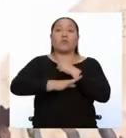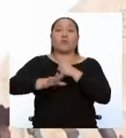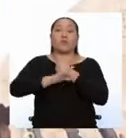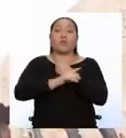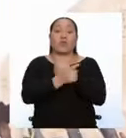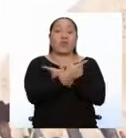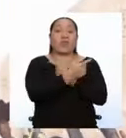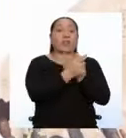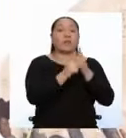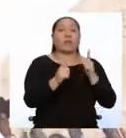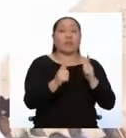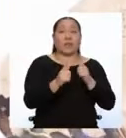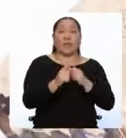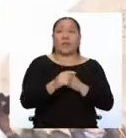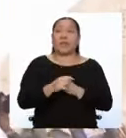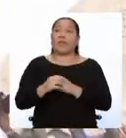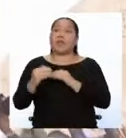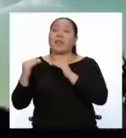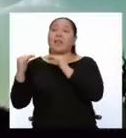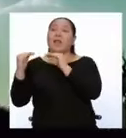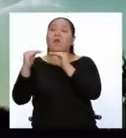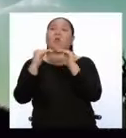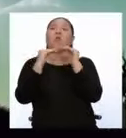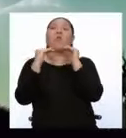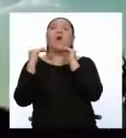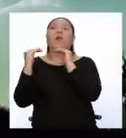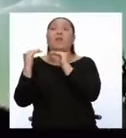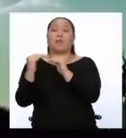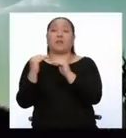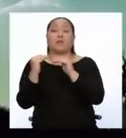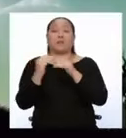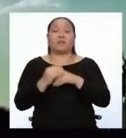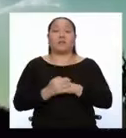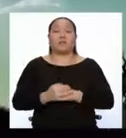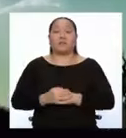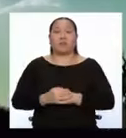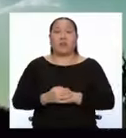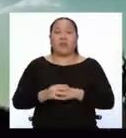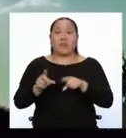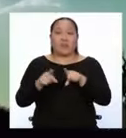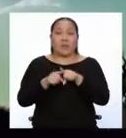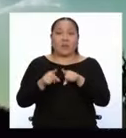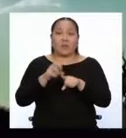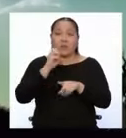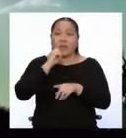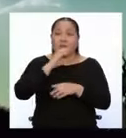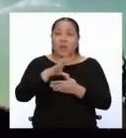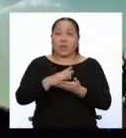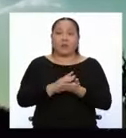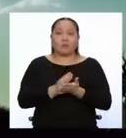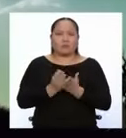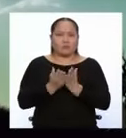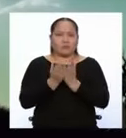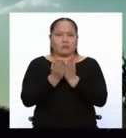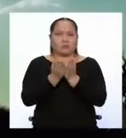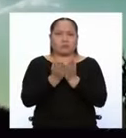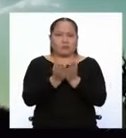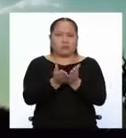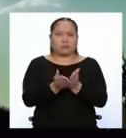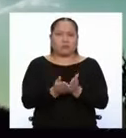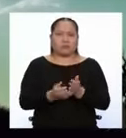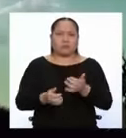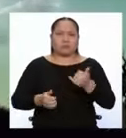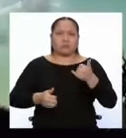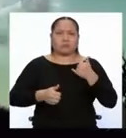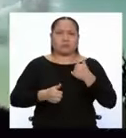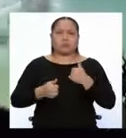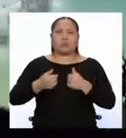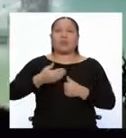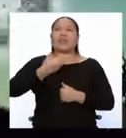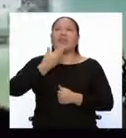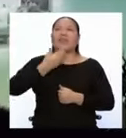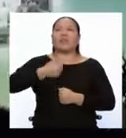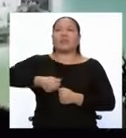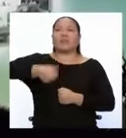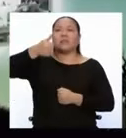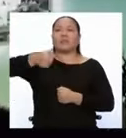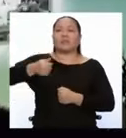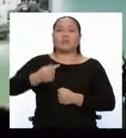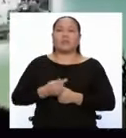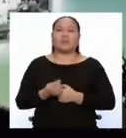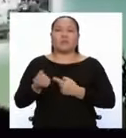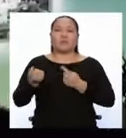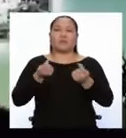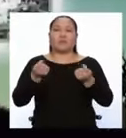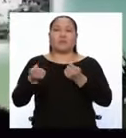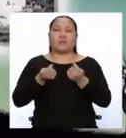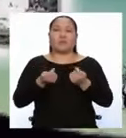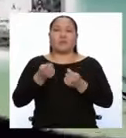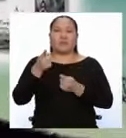libertad e igualdad. Además, decretaron la movilización militar y nombraron como comandante a este famoso